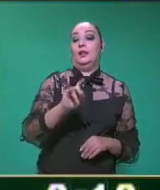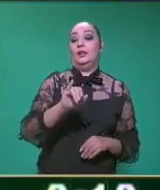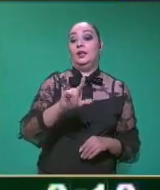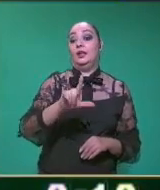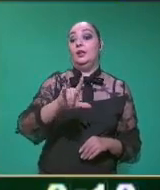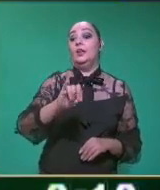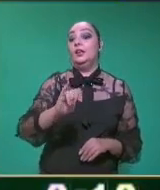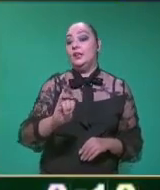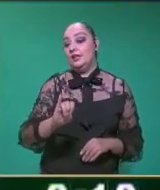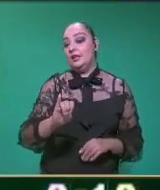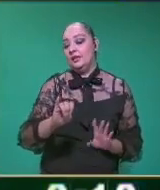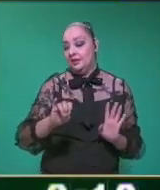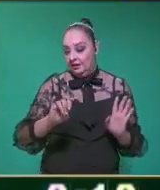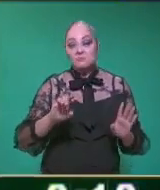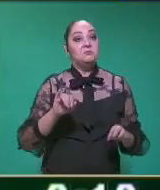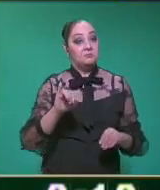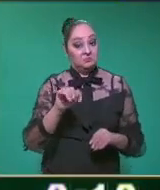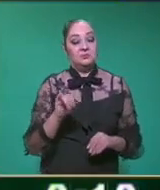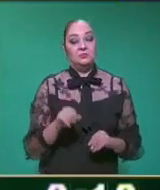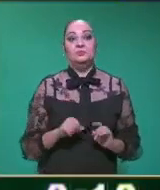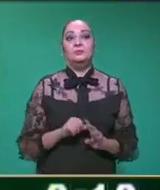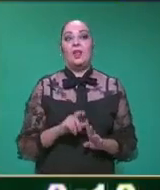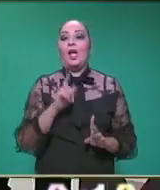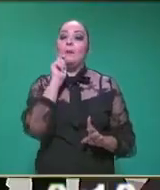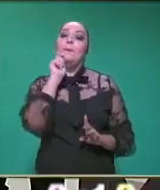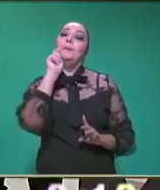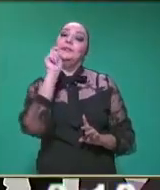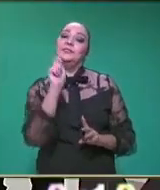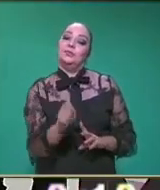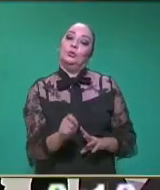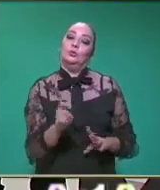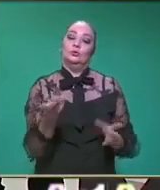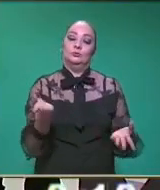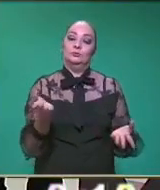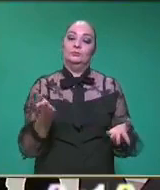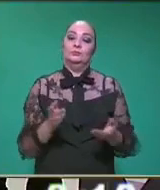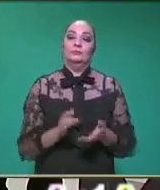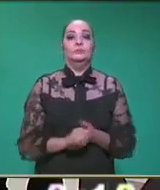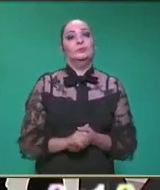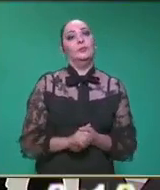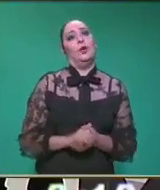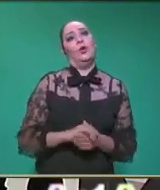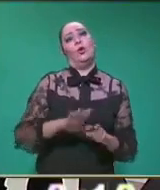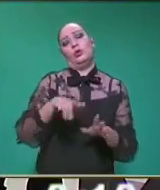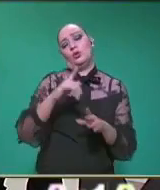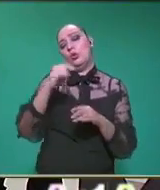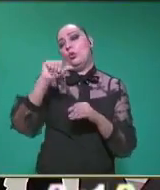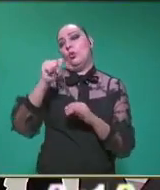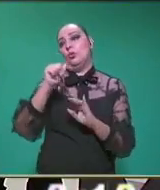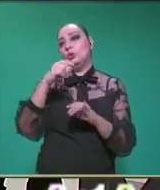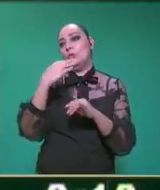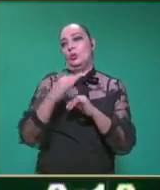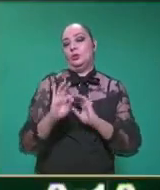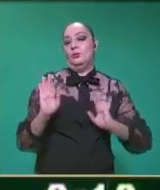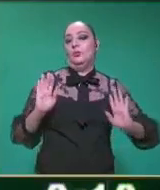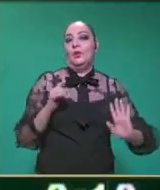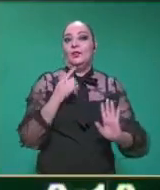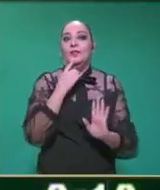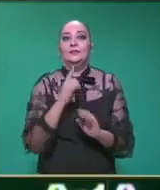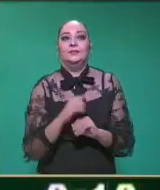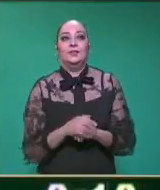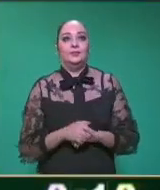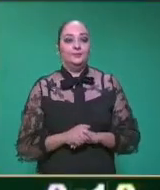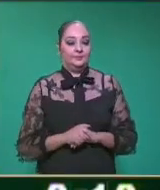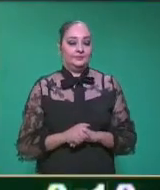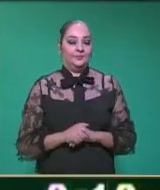también. Tenequili. Muy bien. Amistoso, en lengua náhuatl, ¿verdad? Sí. por último, vamos a agregar uno nada más. A ver,